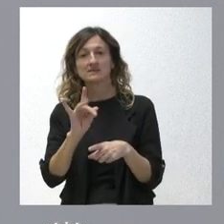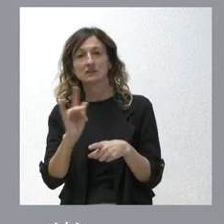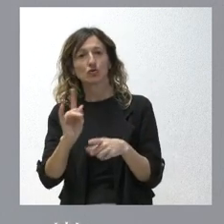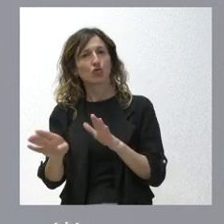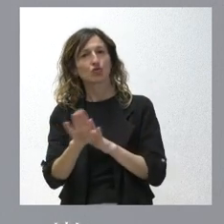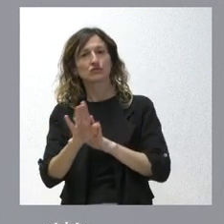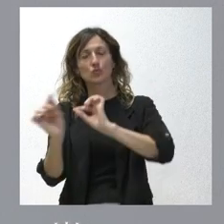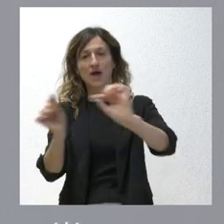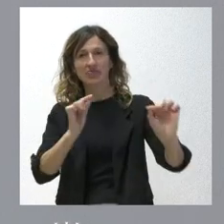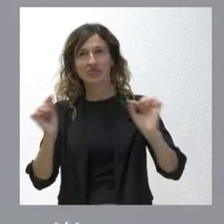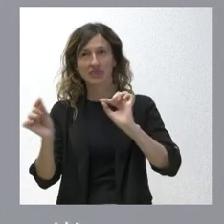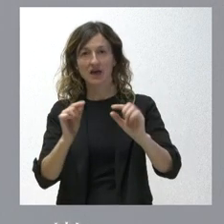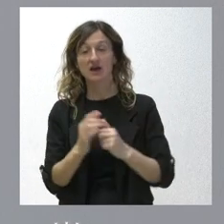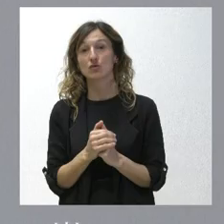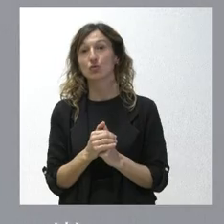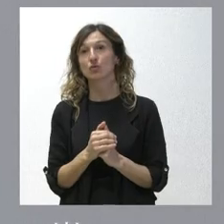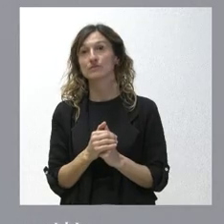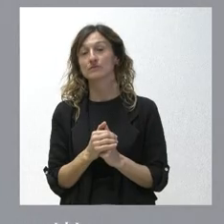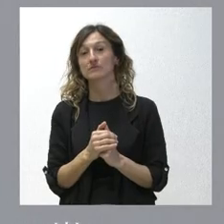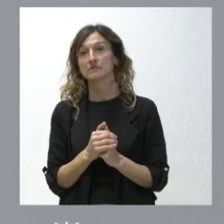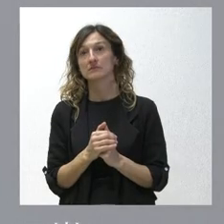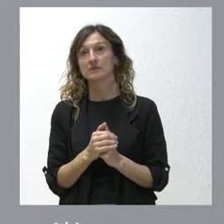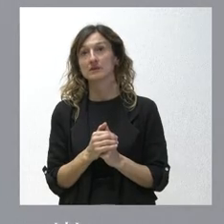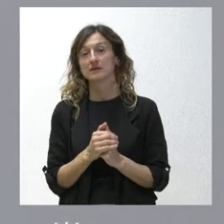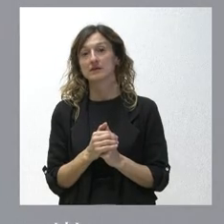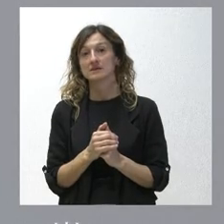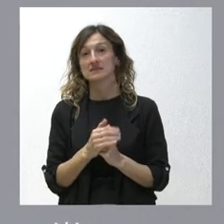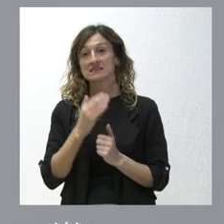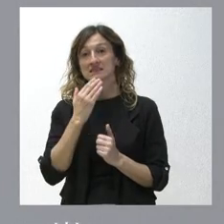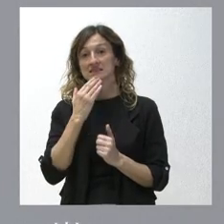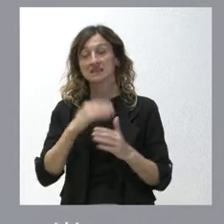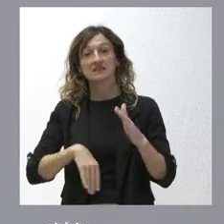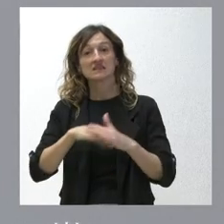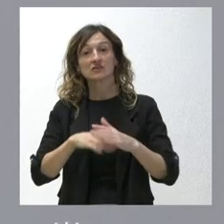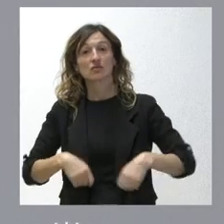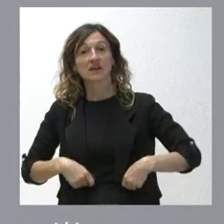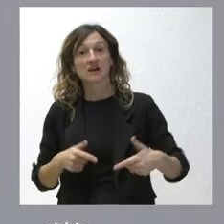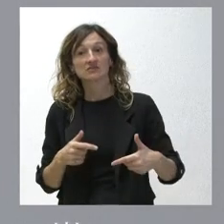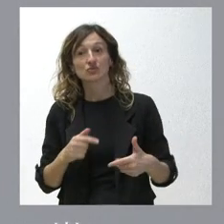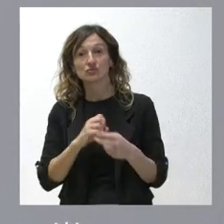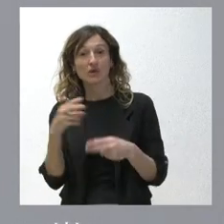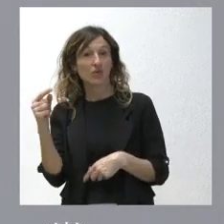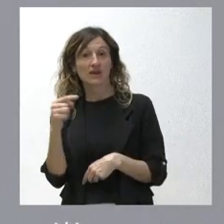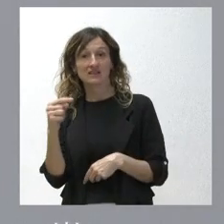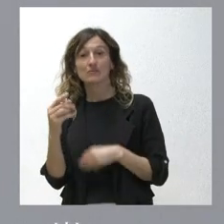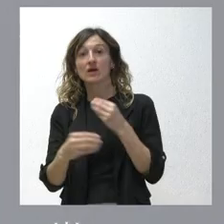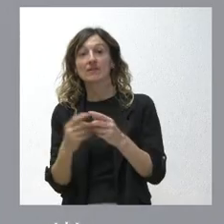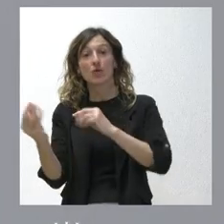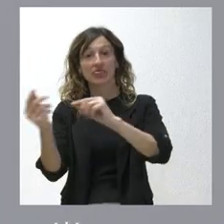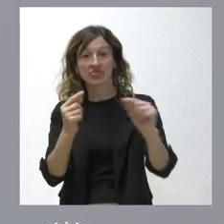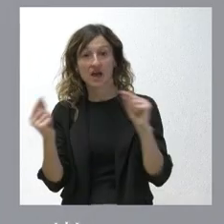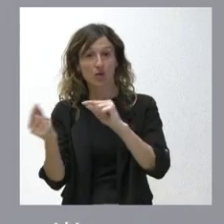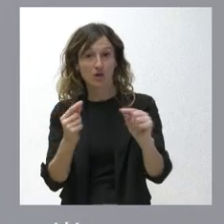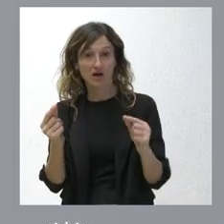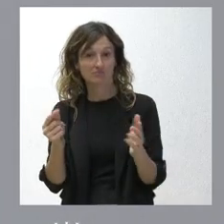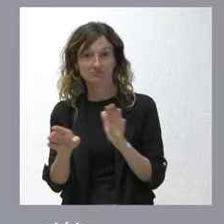si el resultado del miércoles es negativo al techo de gasto ¿qué haremos? dialogar intentar